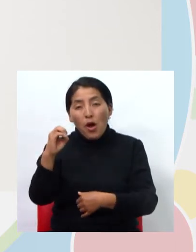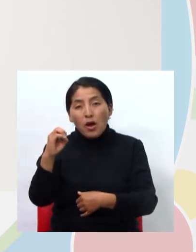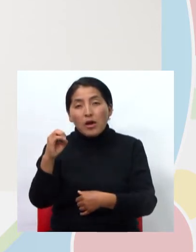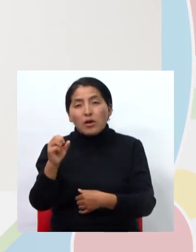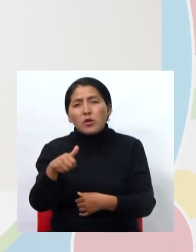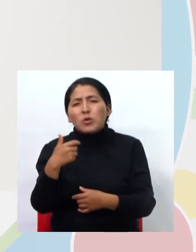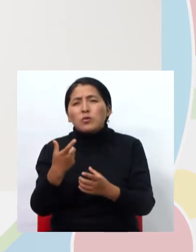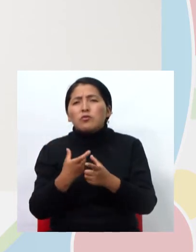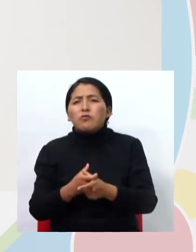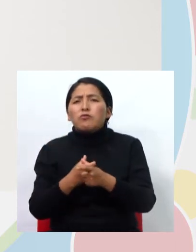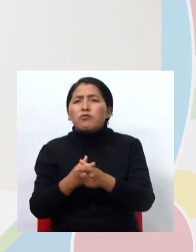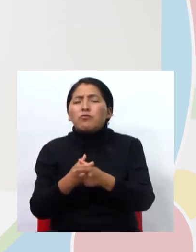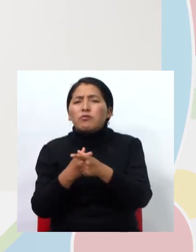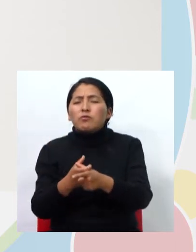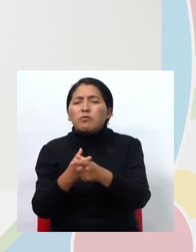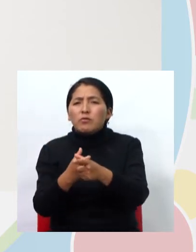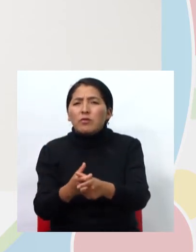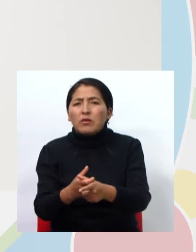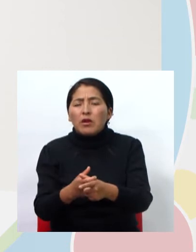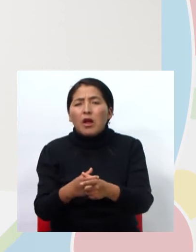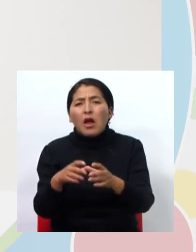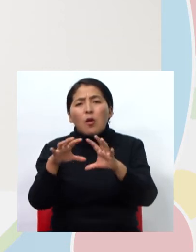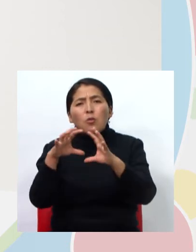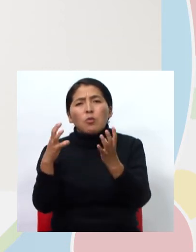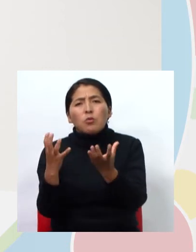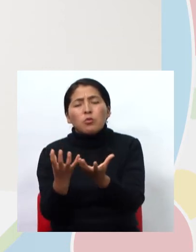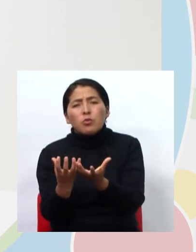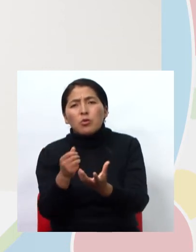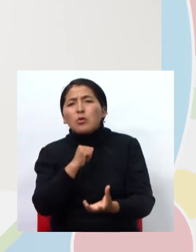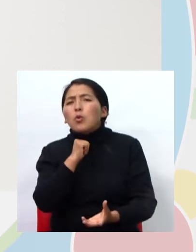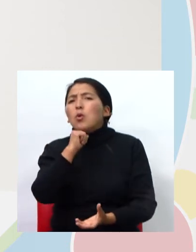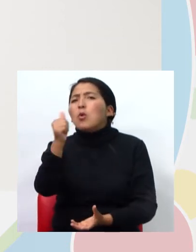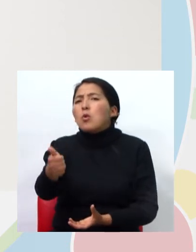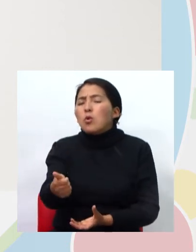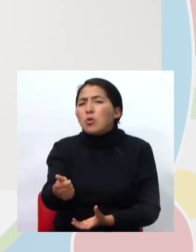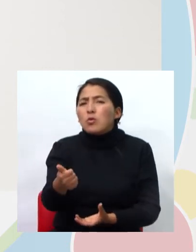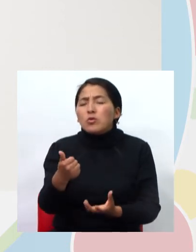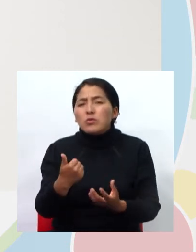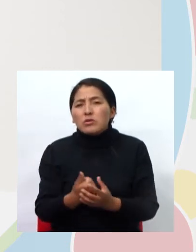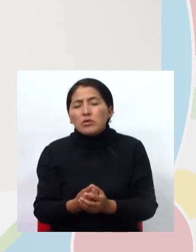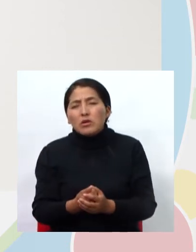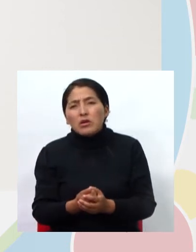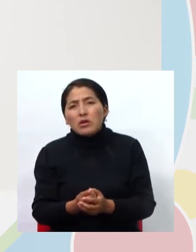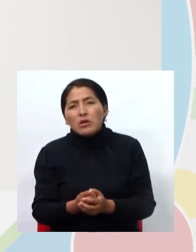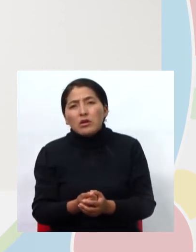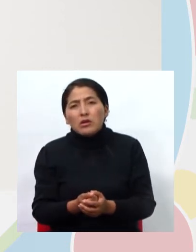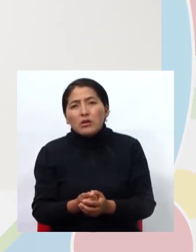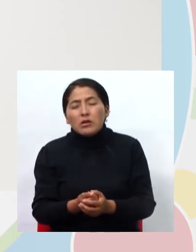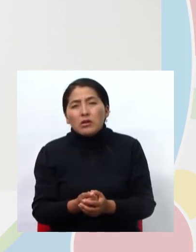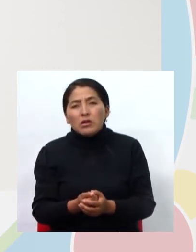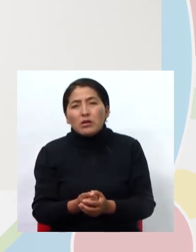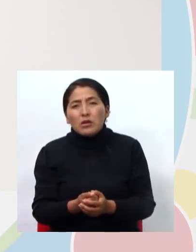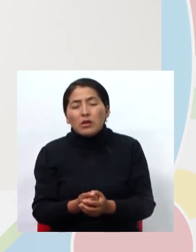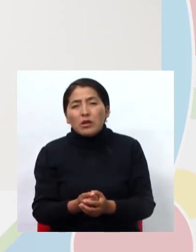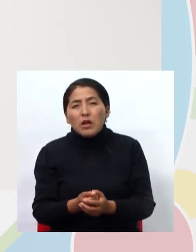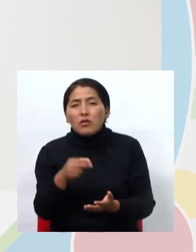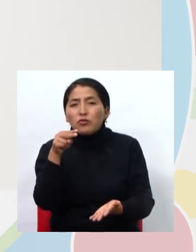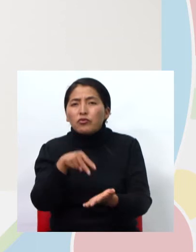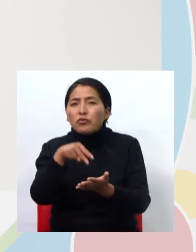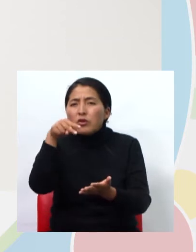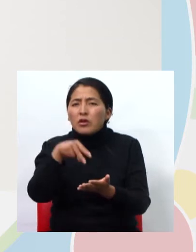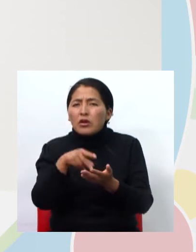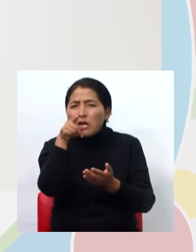carrera, pelotas y grito, una más y a saltos. Ahora